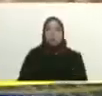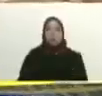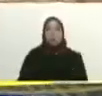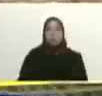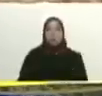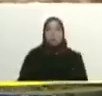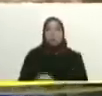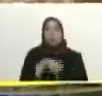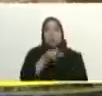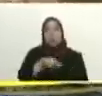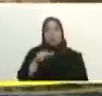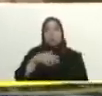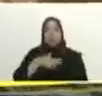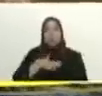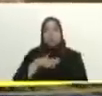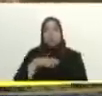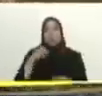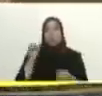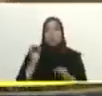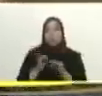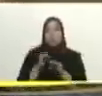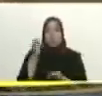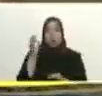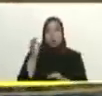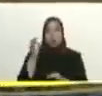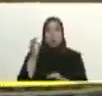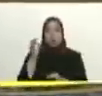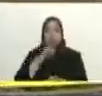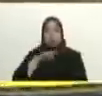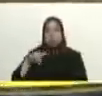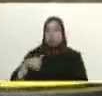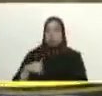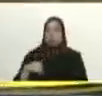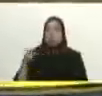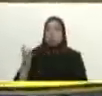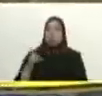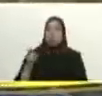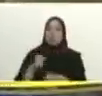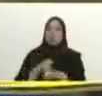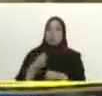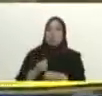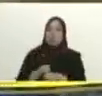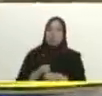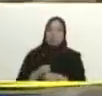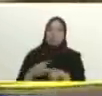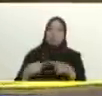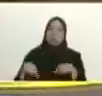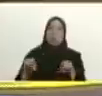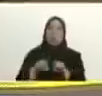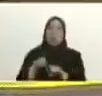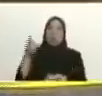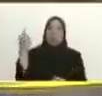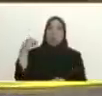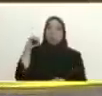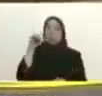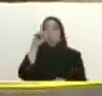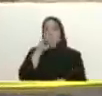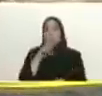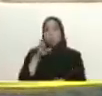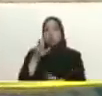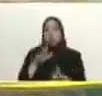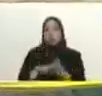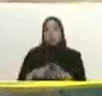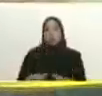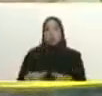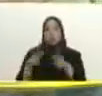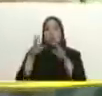repare puede ser que con suerte le dure cuatro meses pero podría ser que se dañen las dos semanas por ejemplo el año pasado usted me aprobó casi